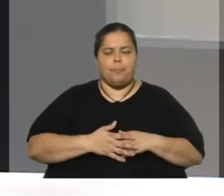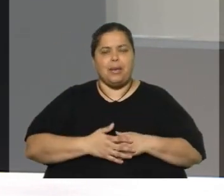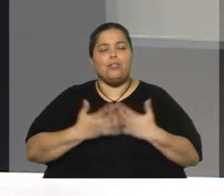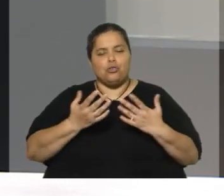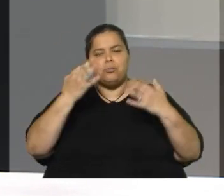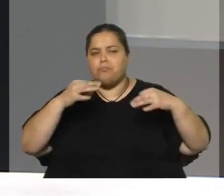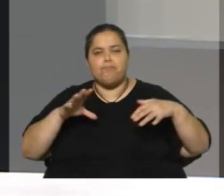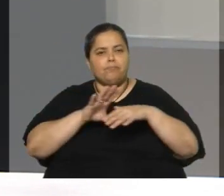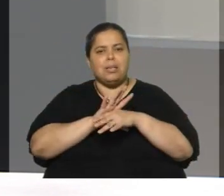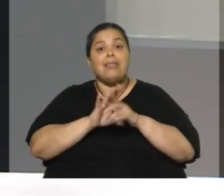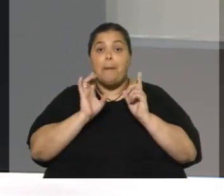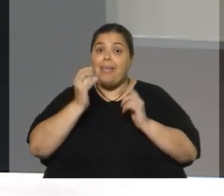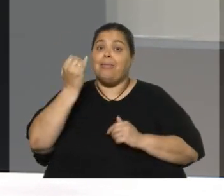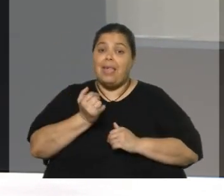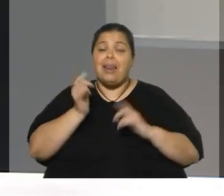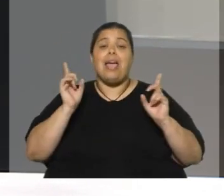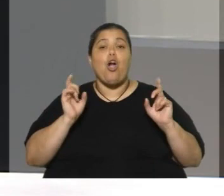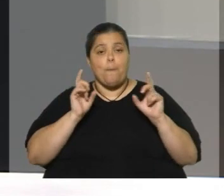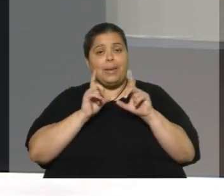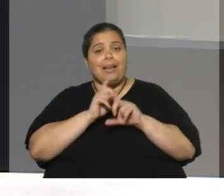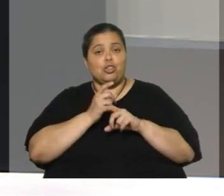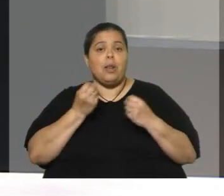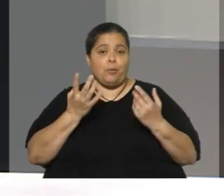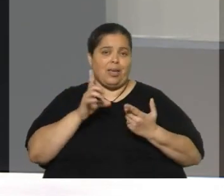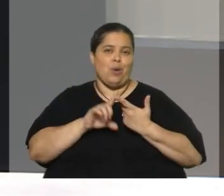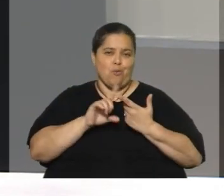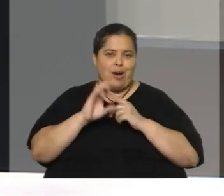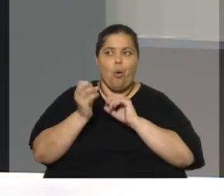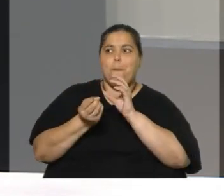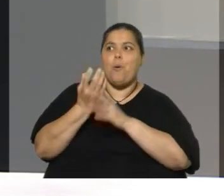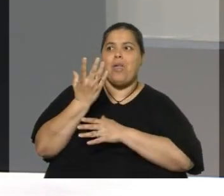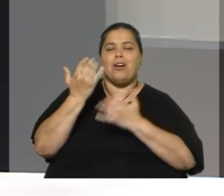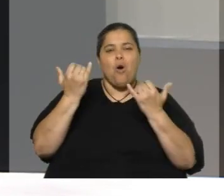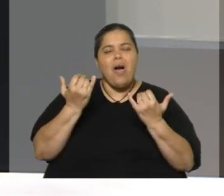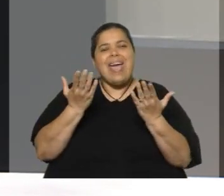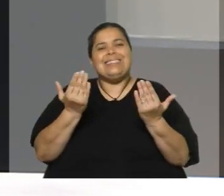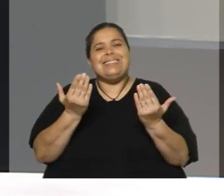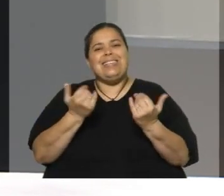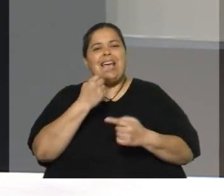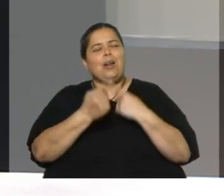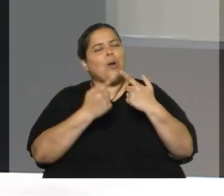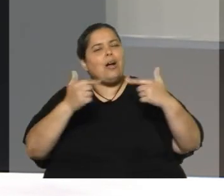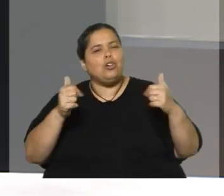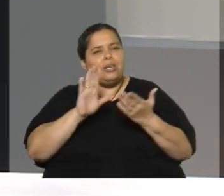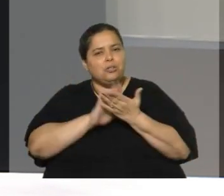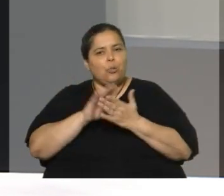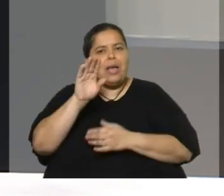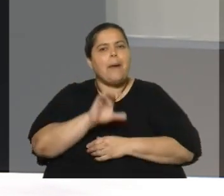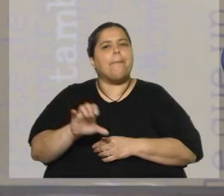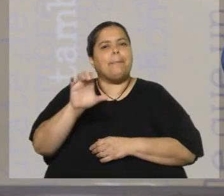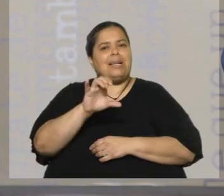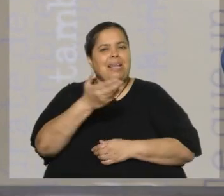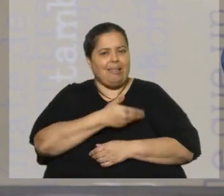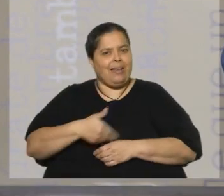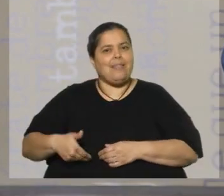Tiene las complicaciones, entre comillas, de un acuerdo moderno, que exige determinados aspectos de las empresas del Estado. ¿Hay que modificar